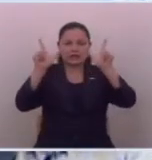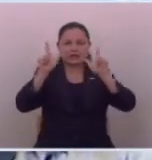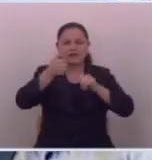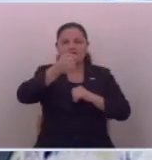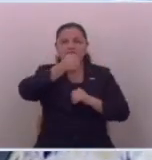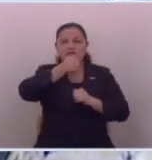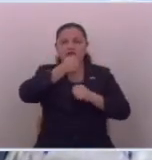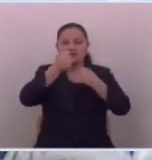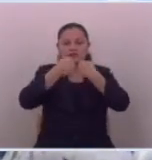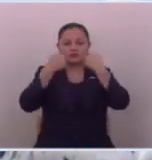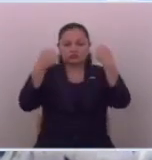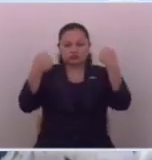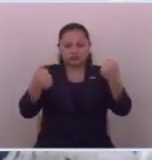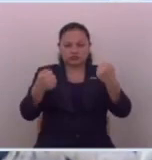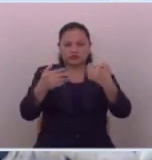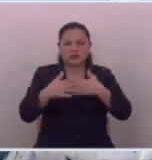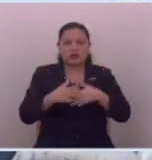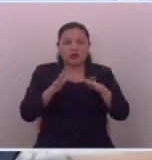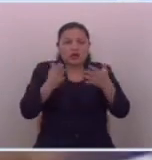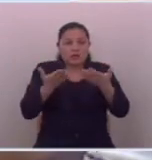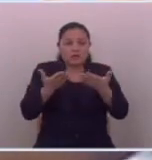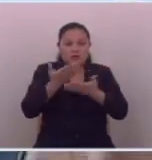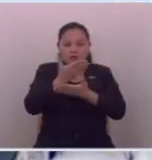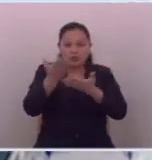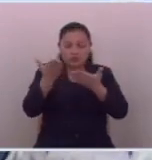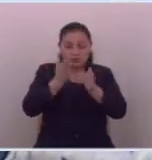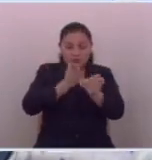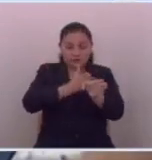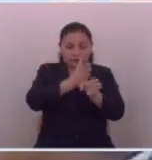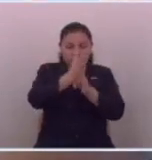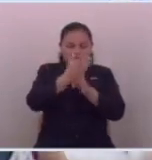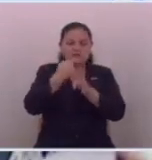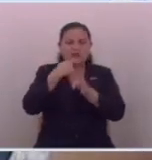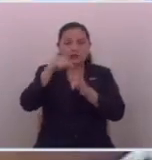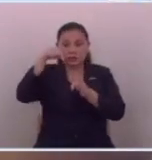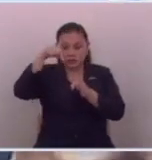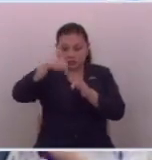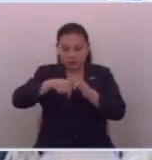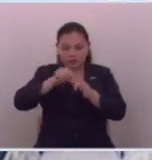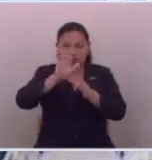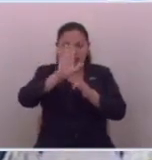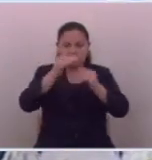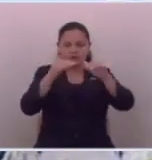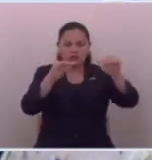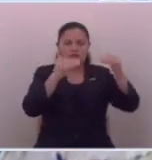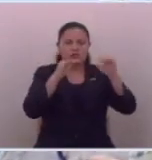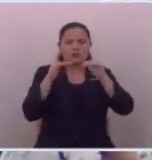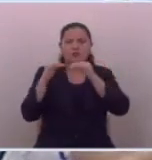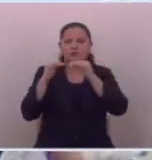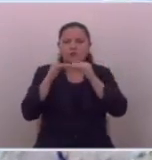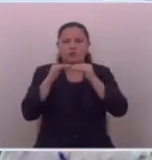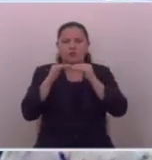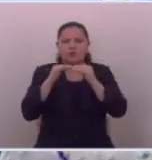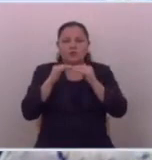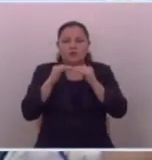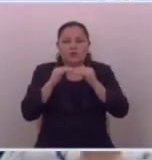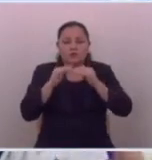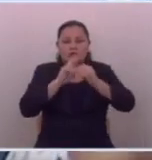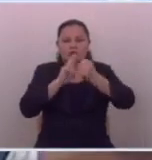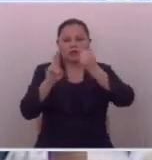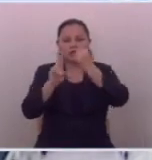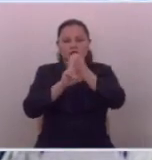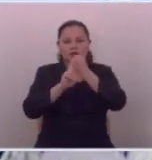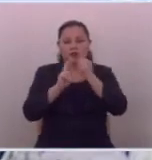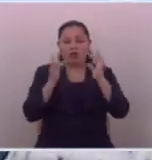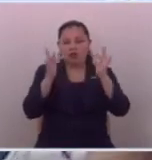prensa para que los profesionales o quienes ahora a través de las diferentes redes y los